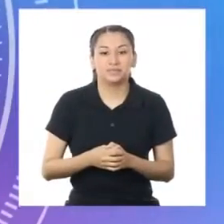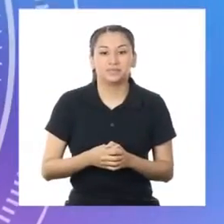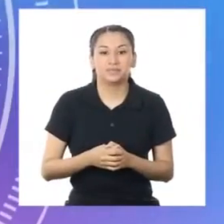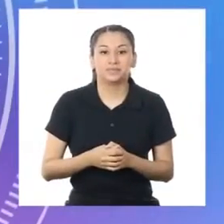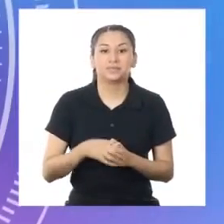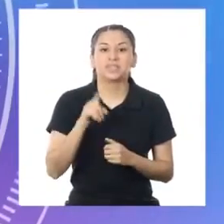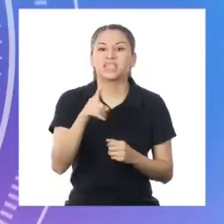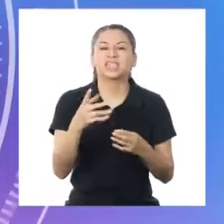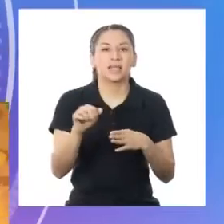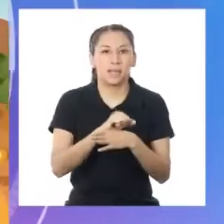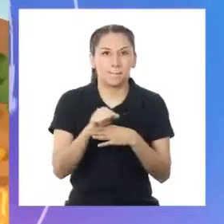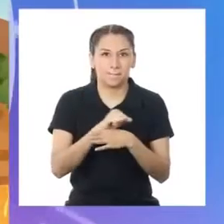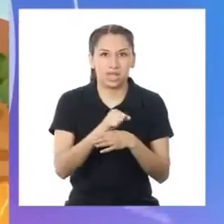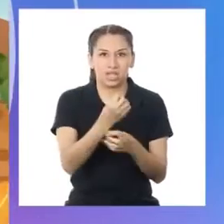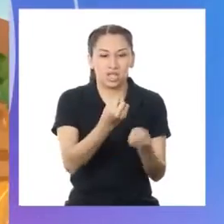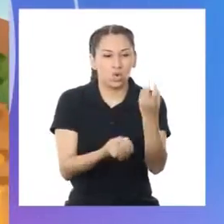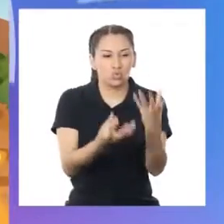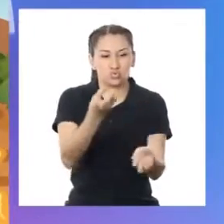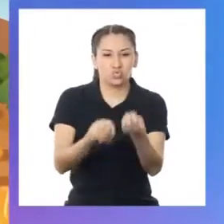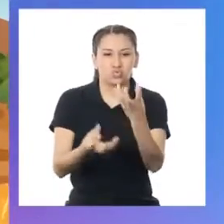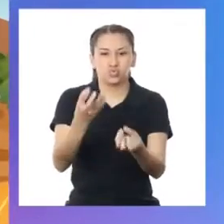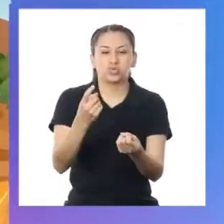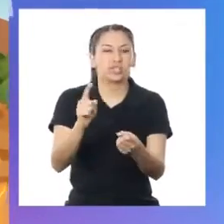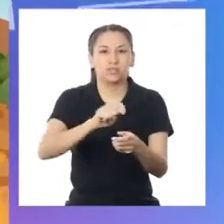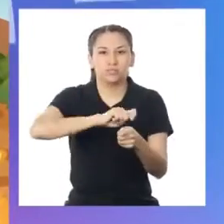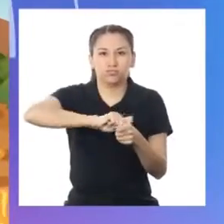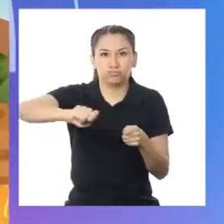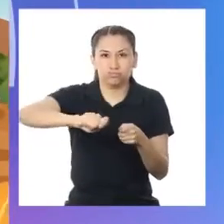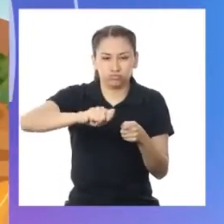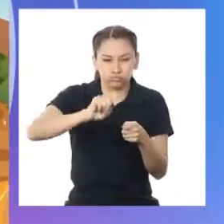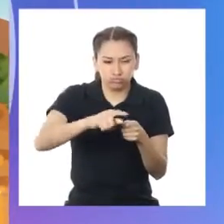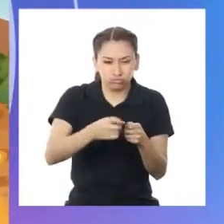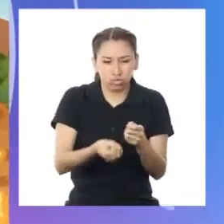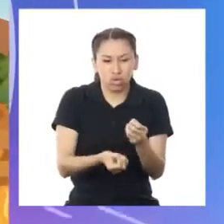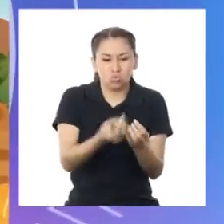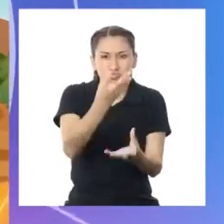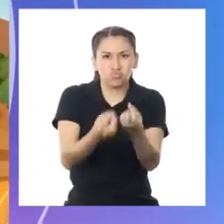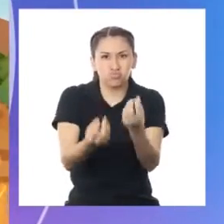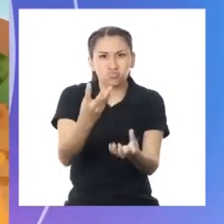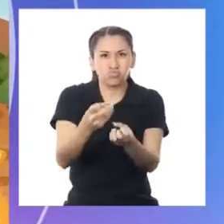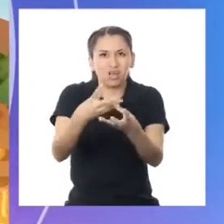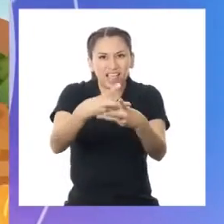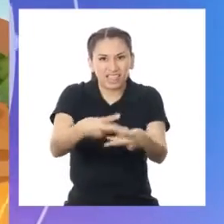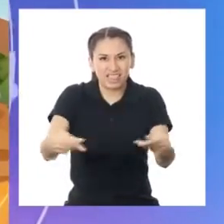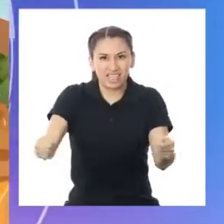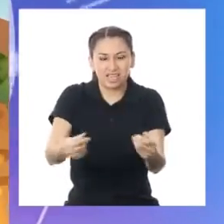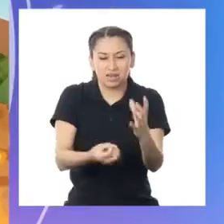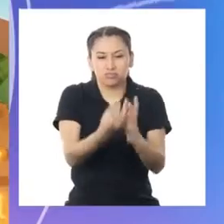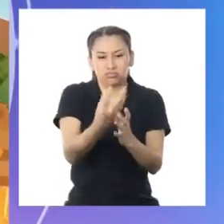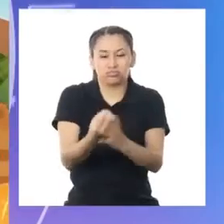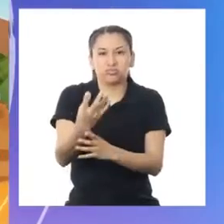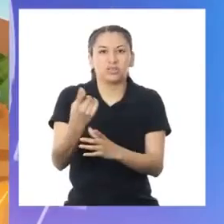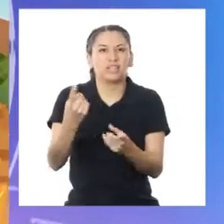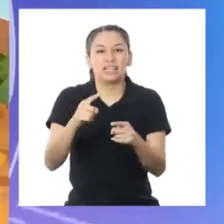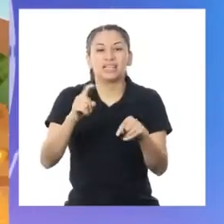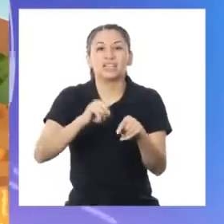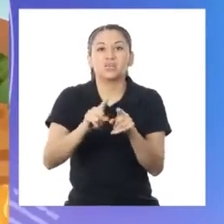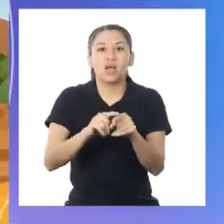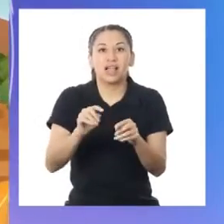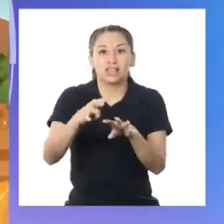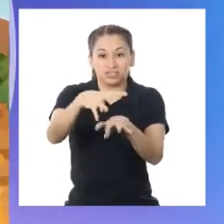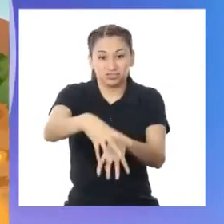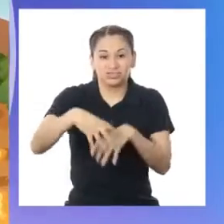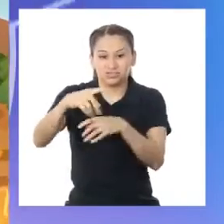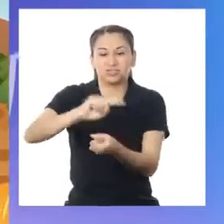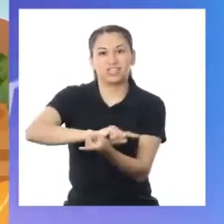Bueno, es una práctica que consiste en incendiar la tierra de cultivo. Sirve para cambiar el